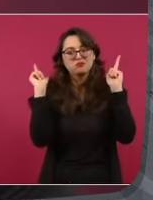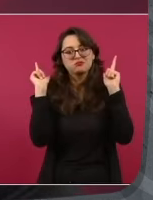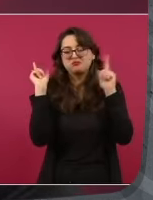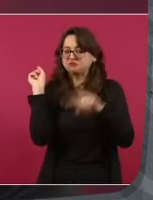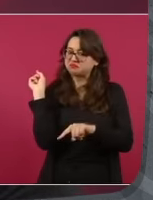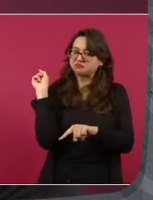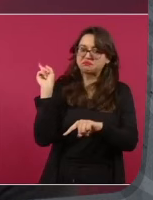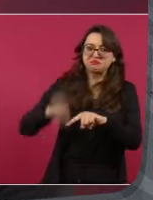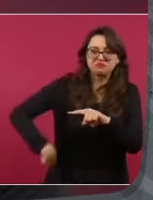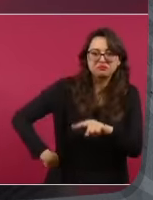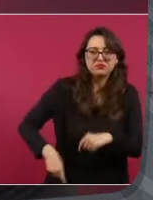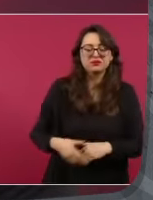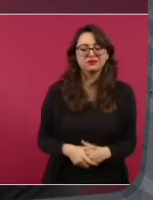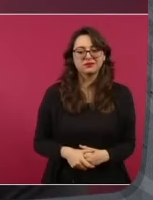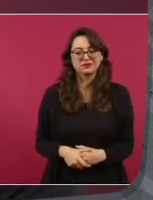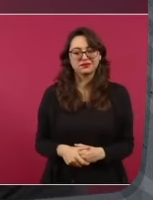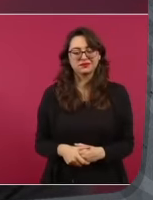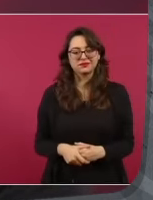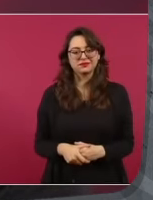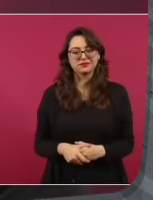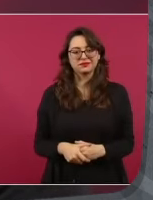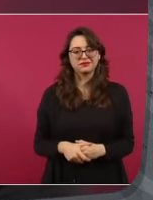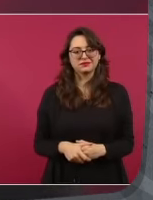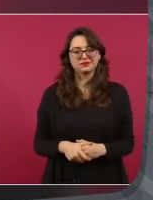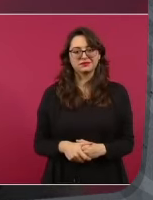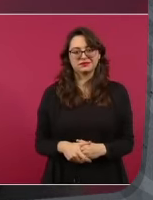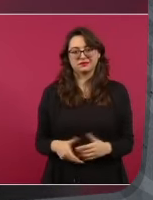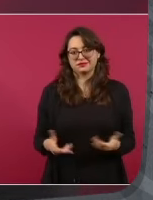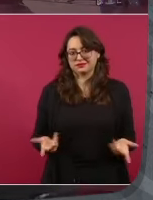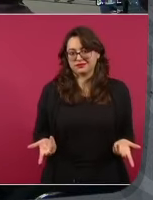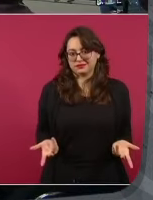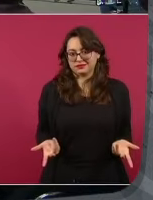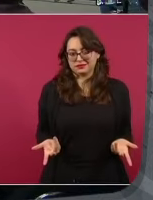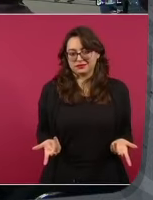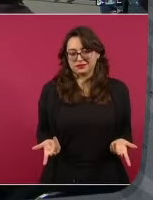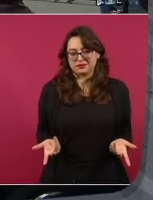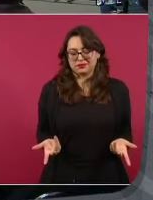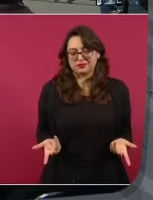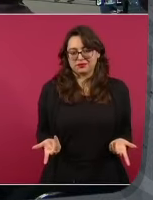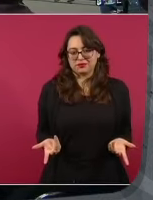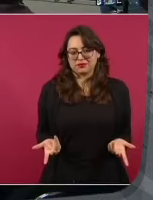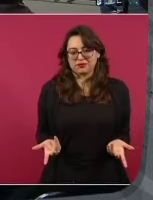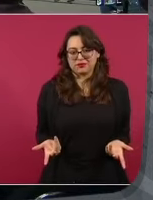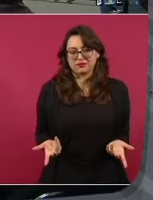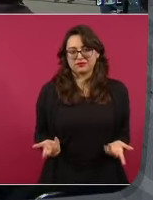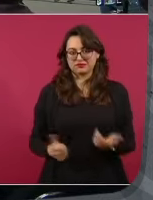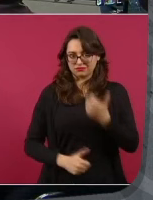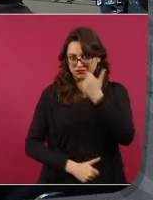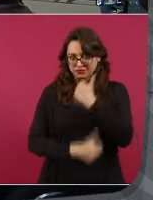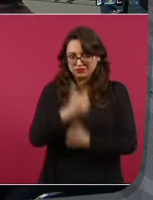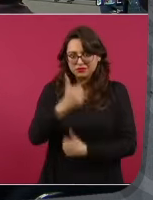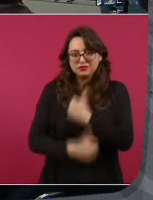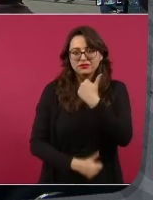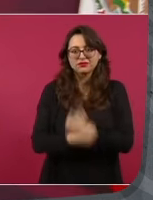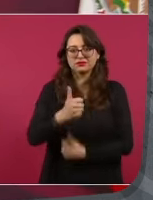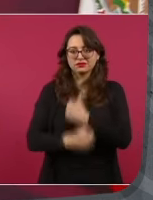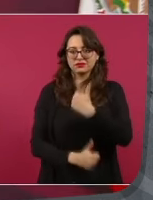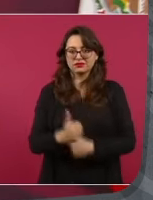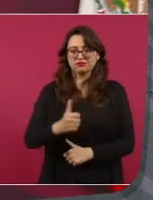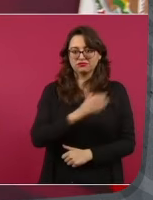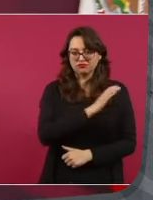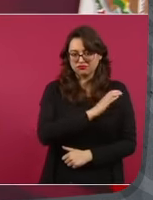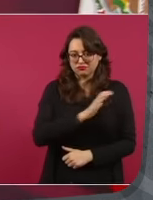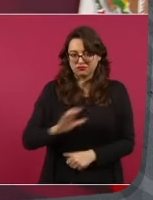porque si se tiene un rival, un contrincante,